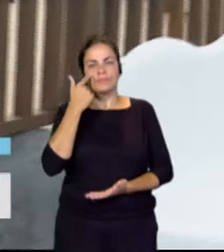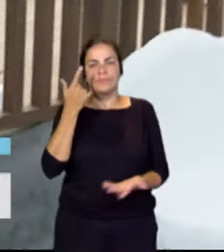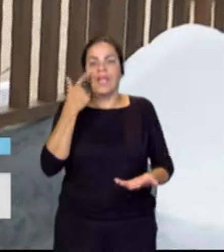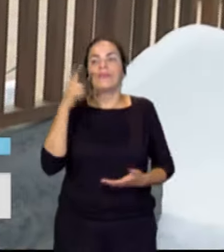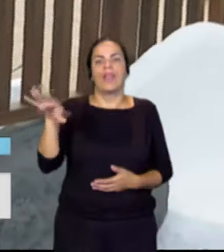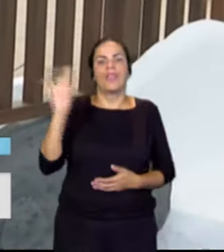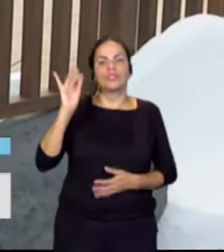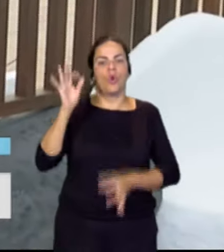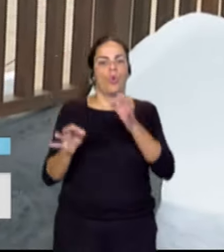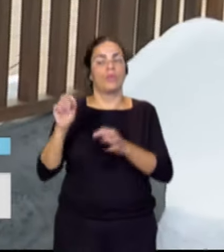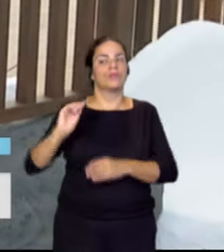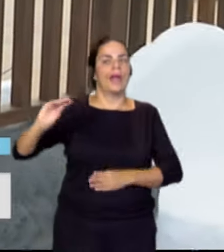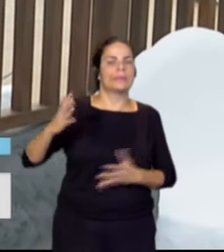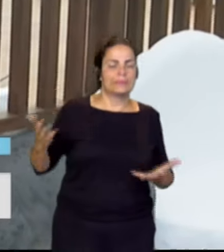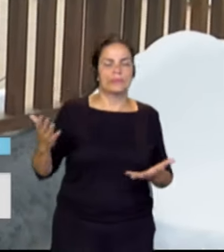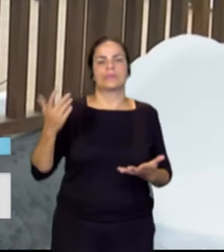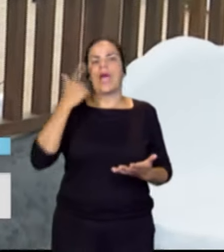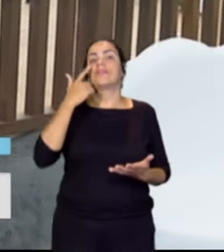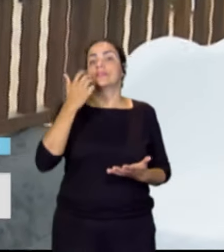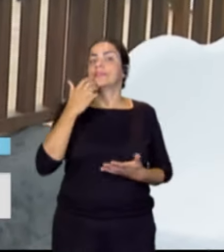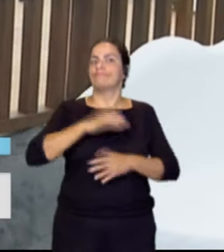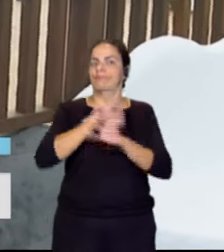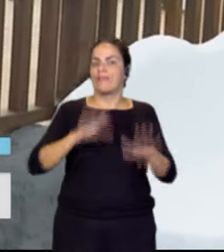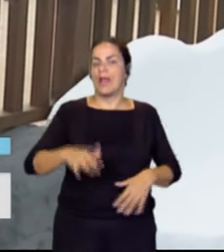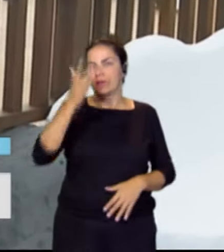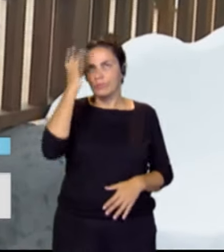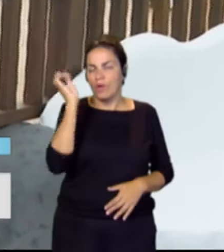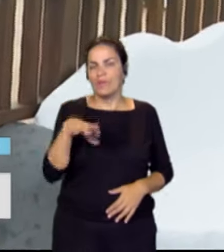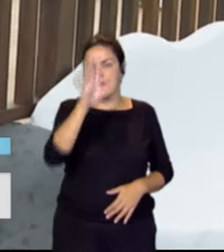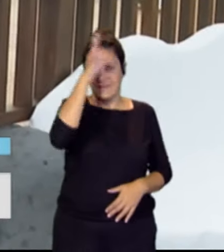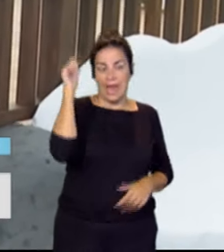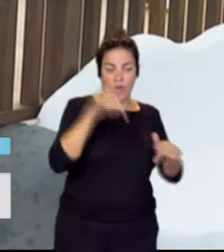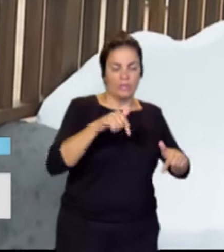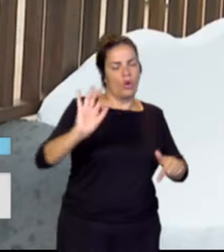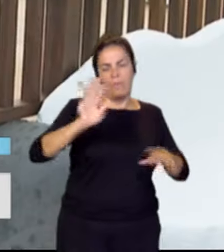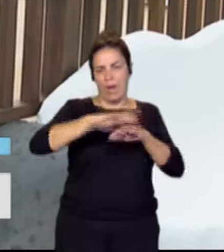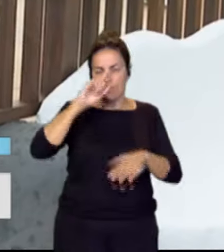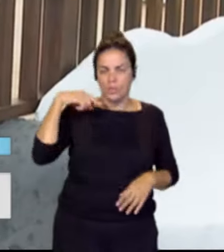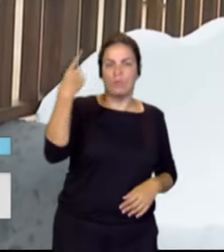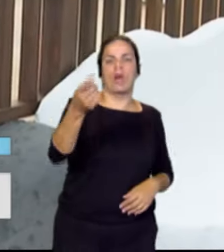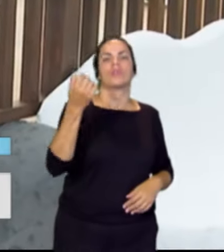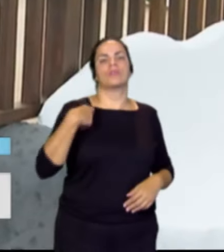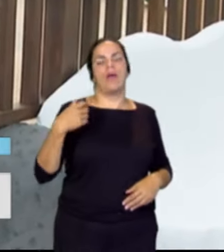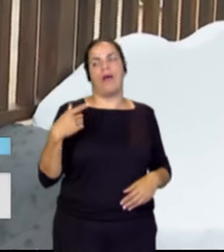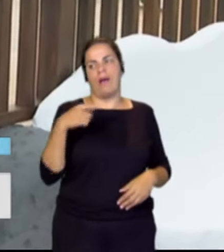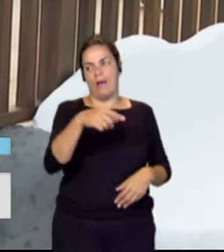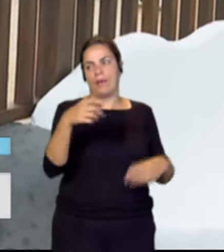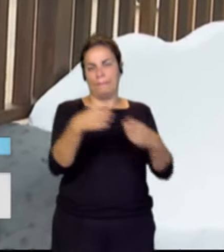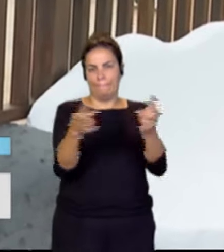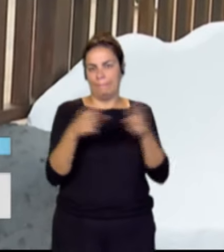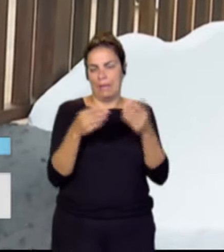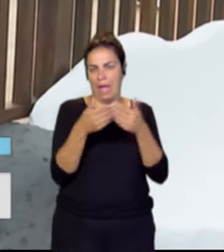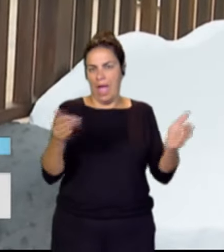decisión judicial para conocer si finalmente será este verano o ya de cara al próximo año cuando se pueda producir esa